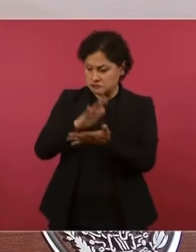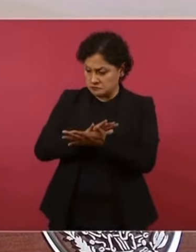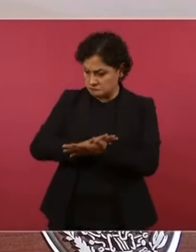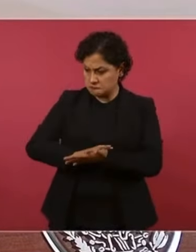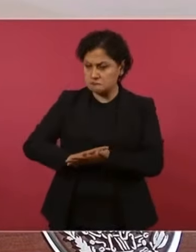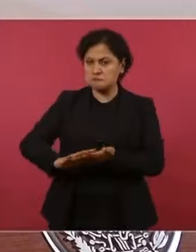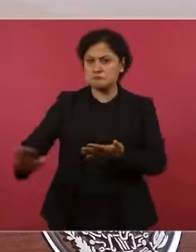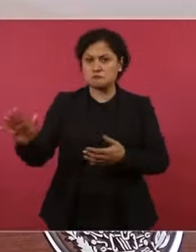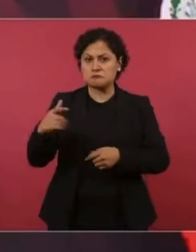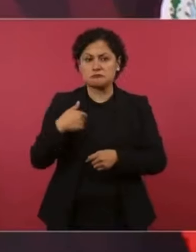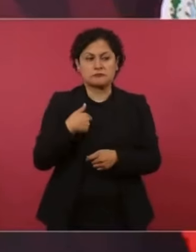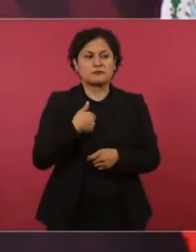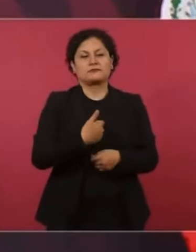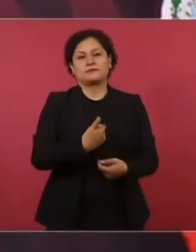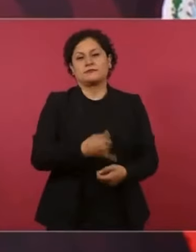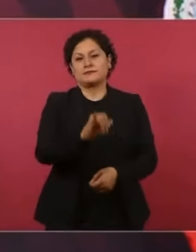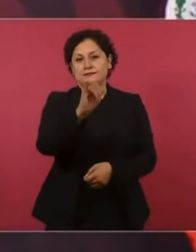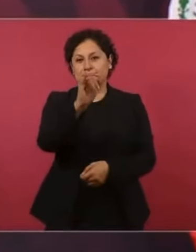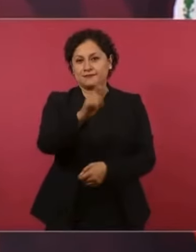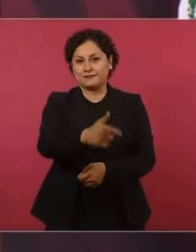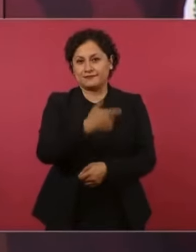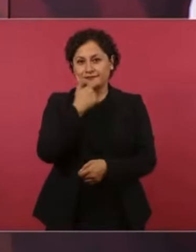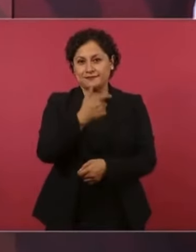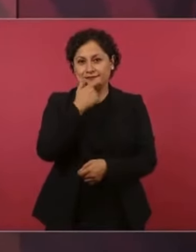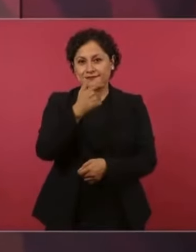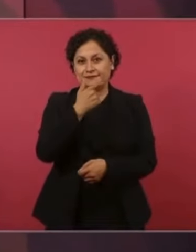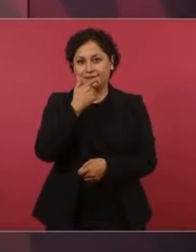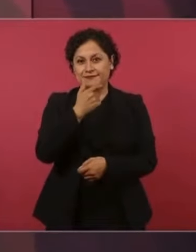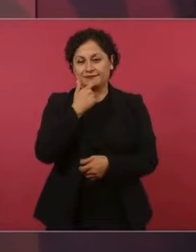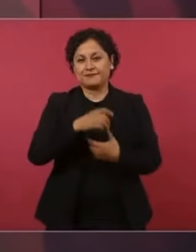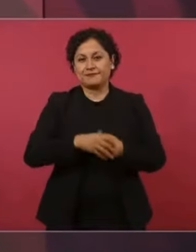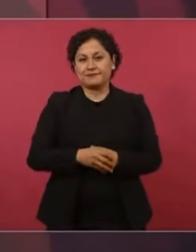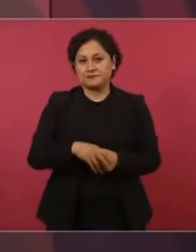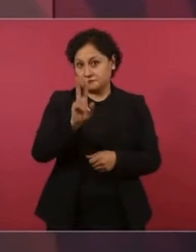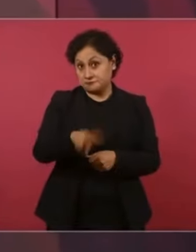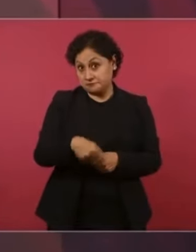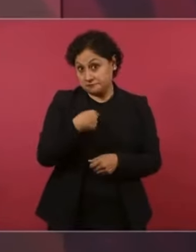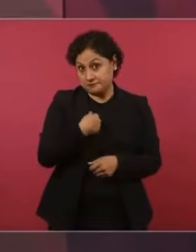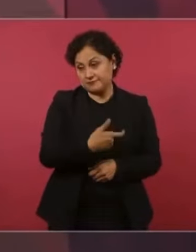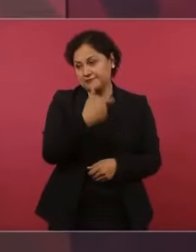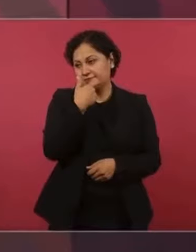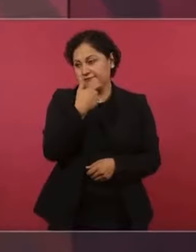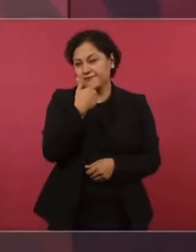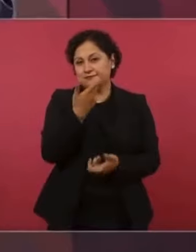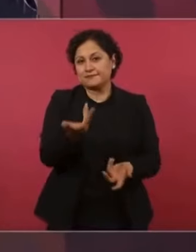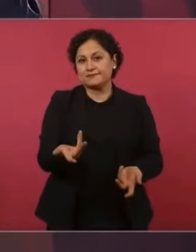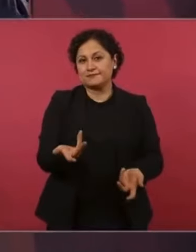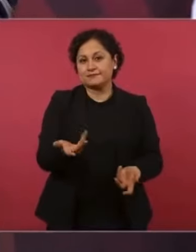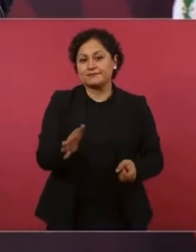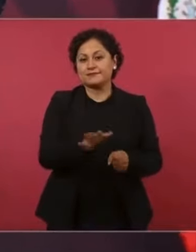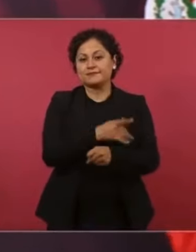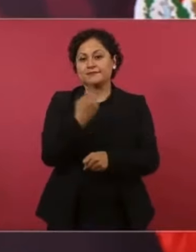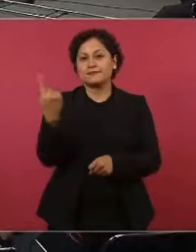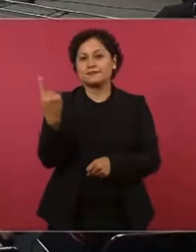Entonces, me reí, me reí, porque se quedó